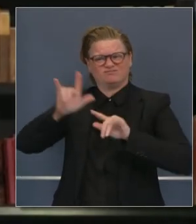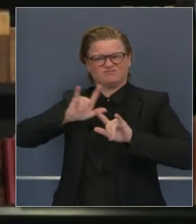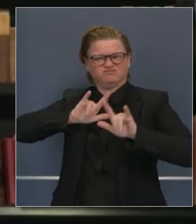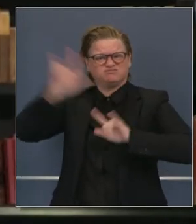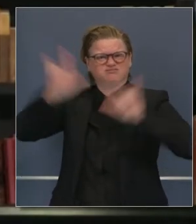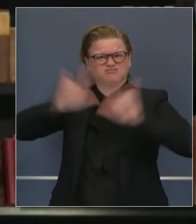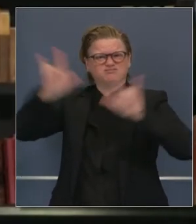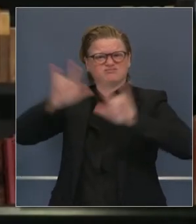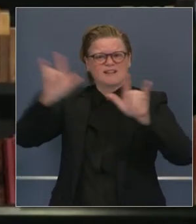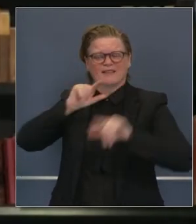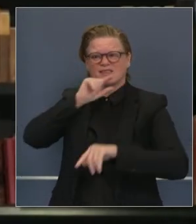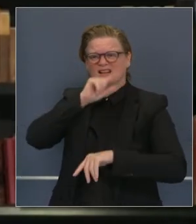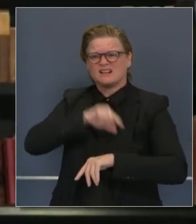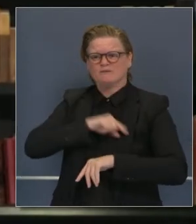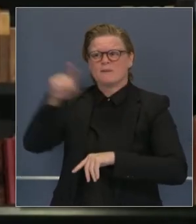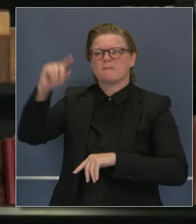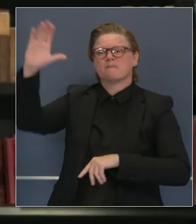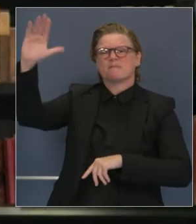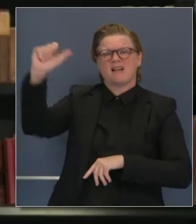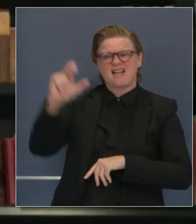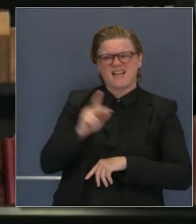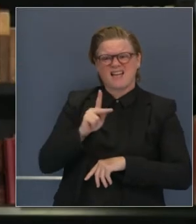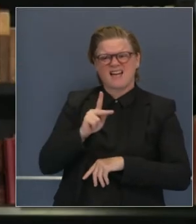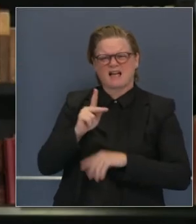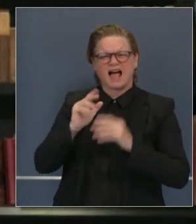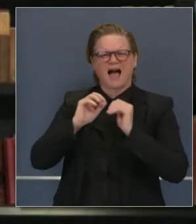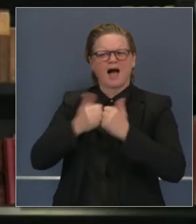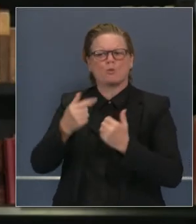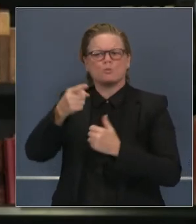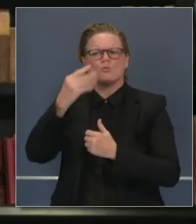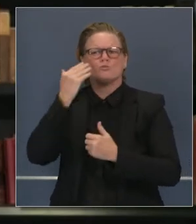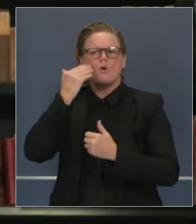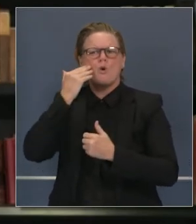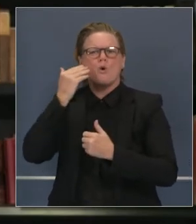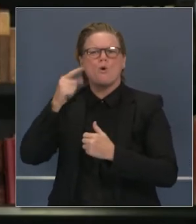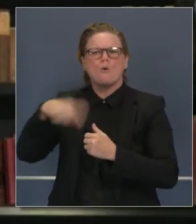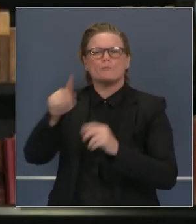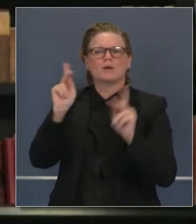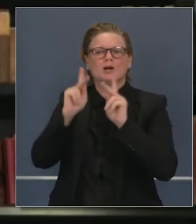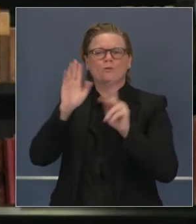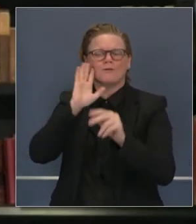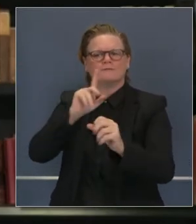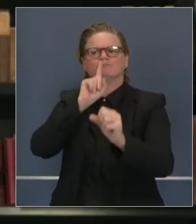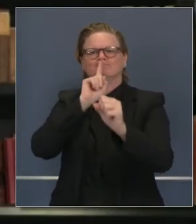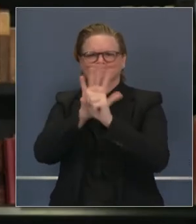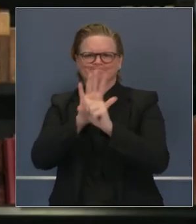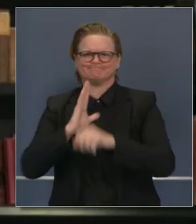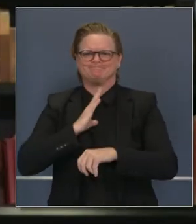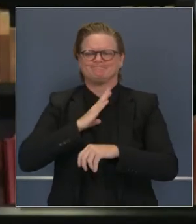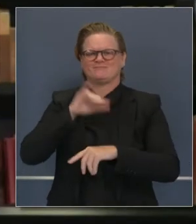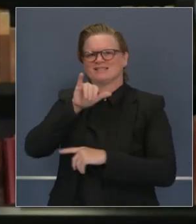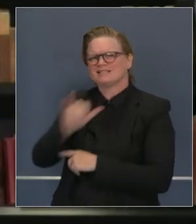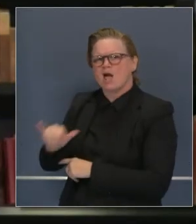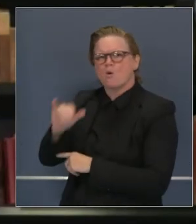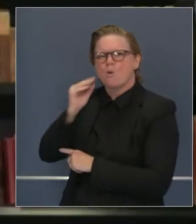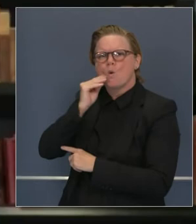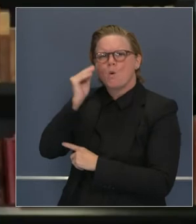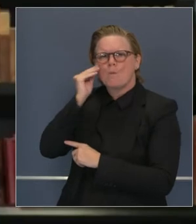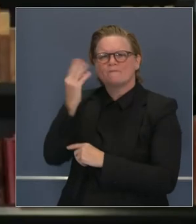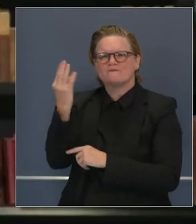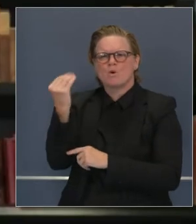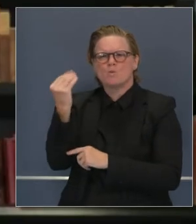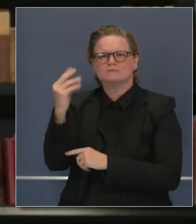se haga, y sobre todo durante las fiestas del Día de Acción de Gracias. Me gustaría saber cuántas personas lo están haciendo, si cumplen con su